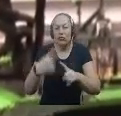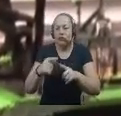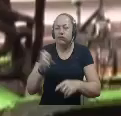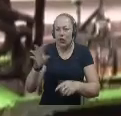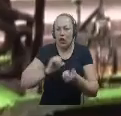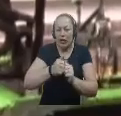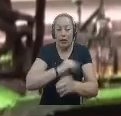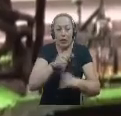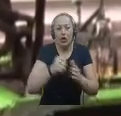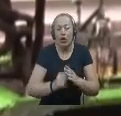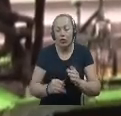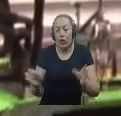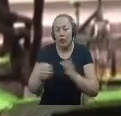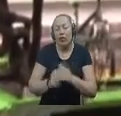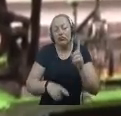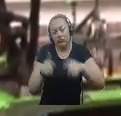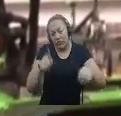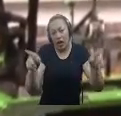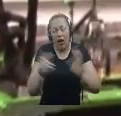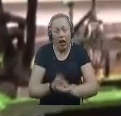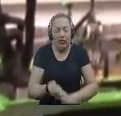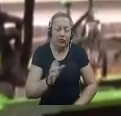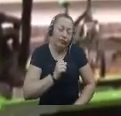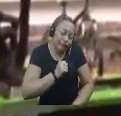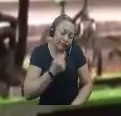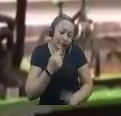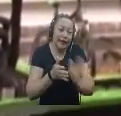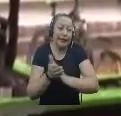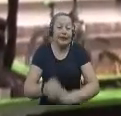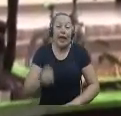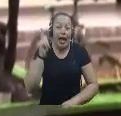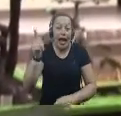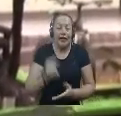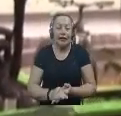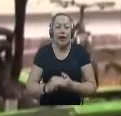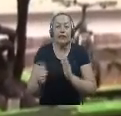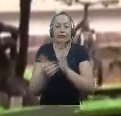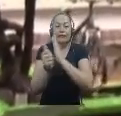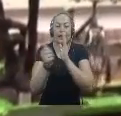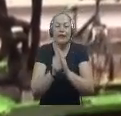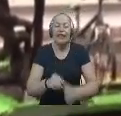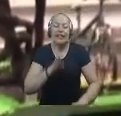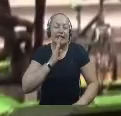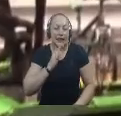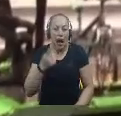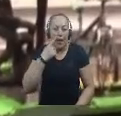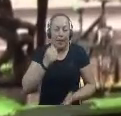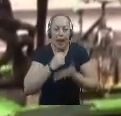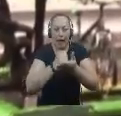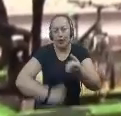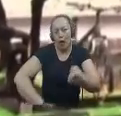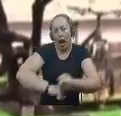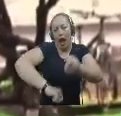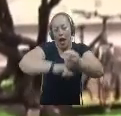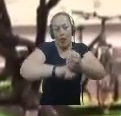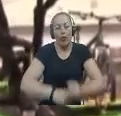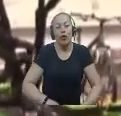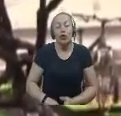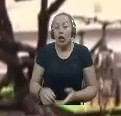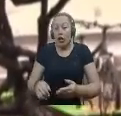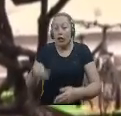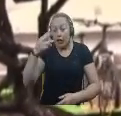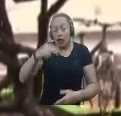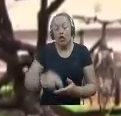Pues los resultados no fueron muy buenos Porque allá dice, como dice el padre que apoya Pues el joven puede estar en ello